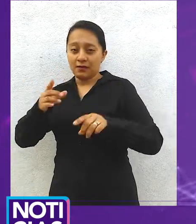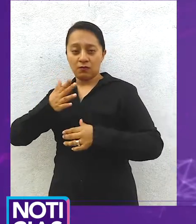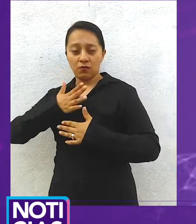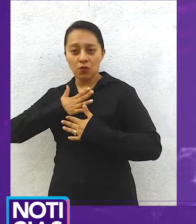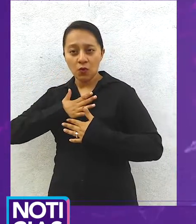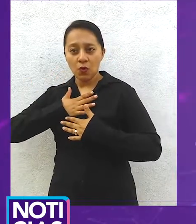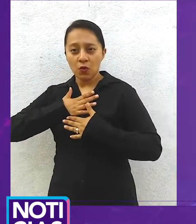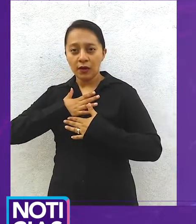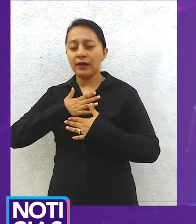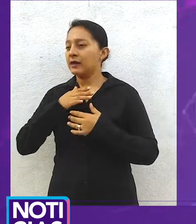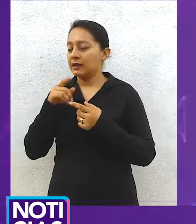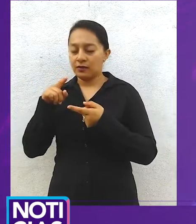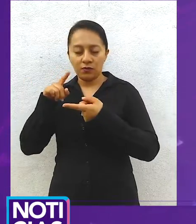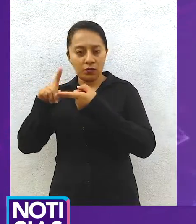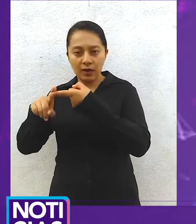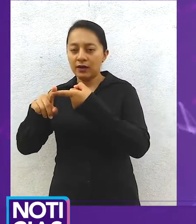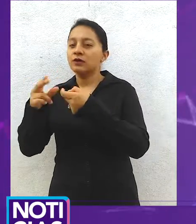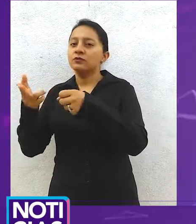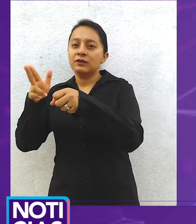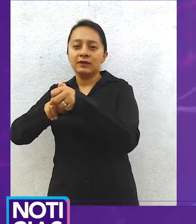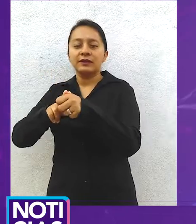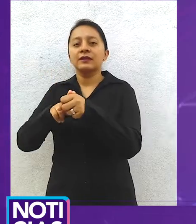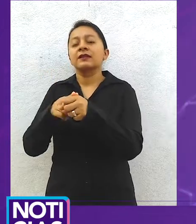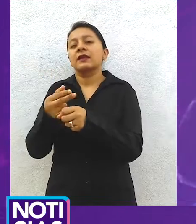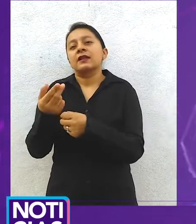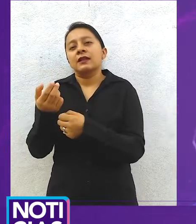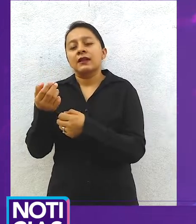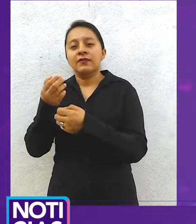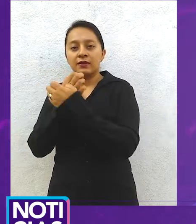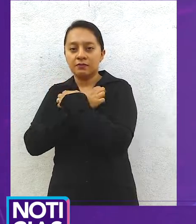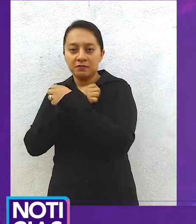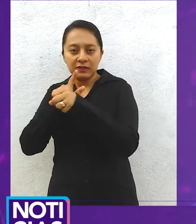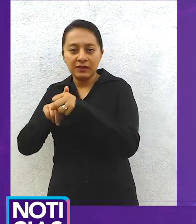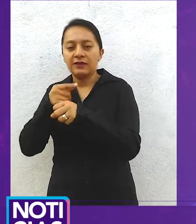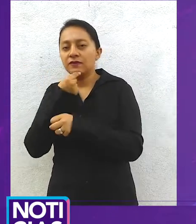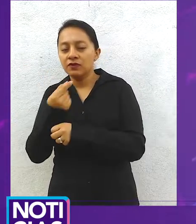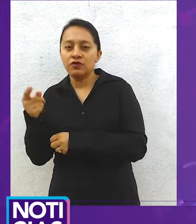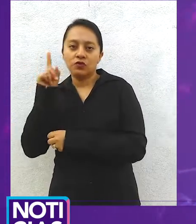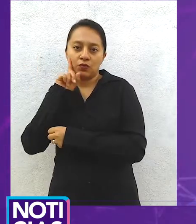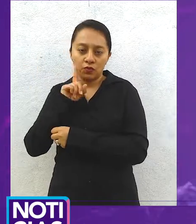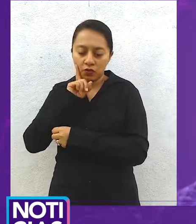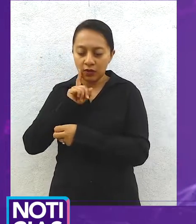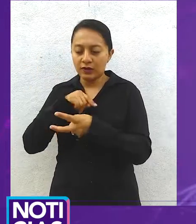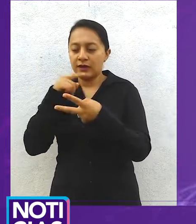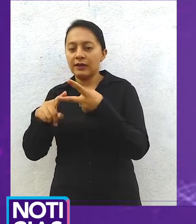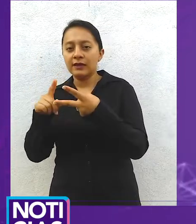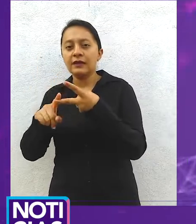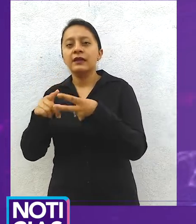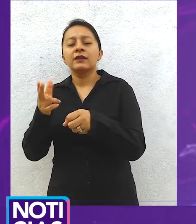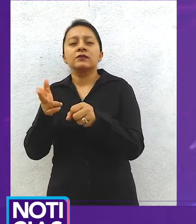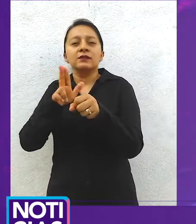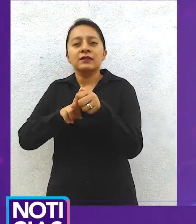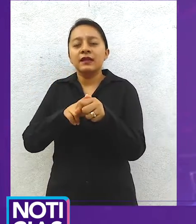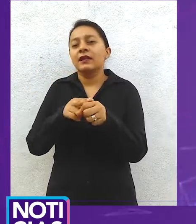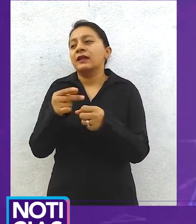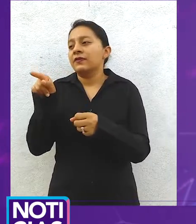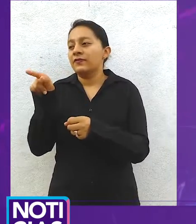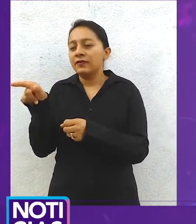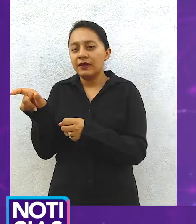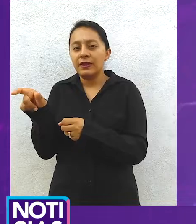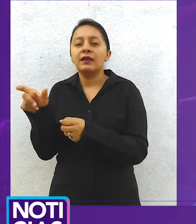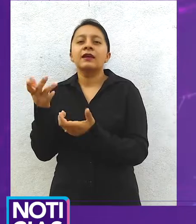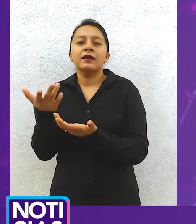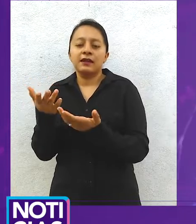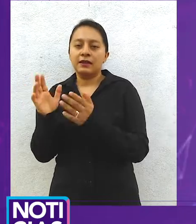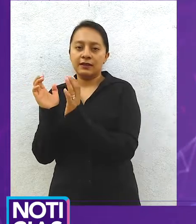reprogramación de las citas para cirugías y consultas de especialidades, para reagendarlas, está a disposición la línea telefónica